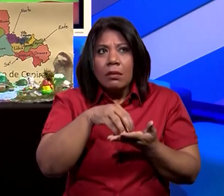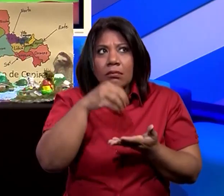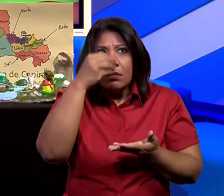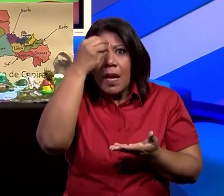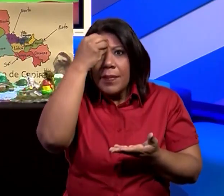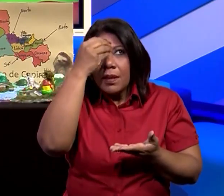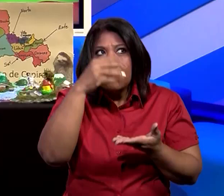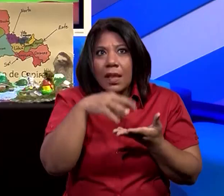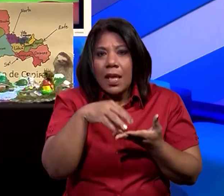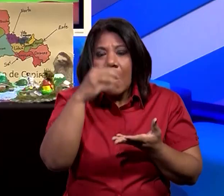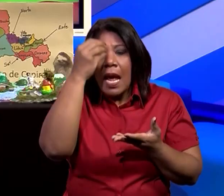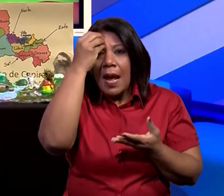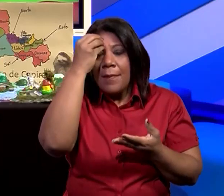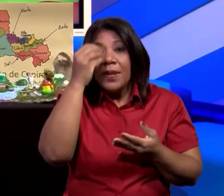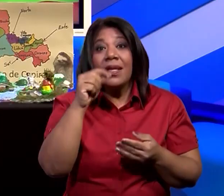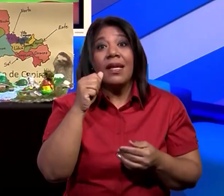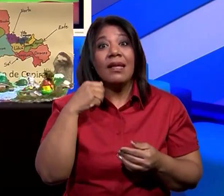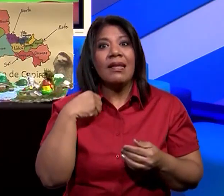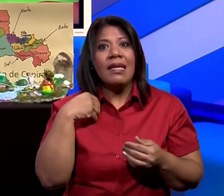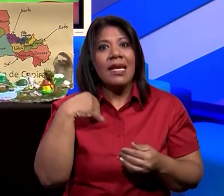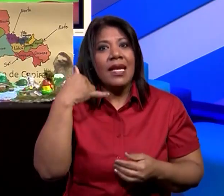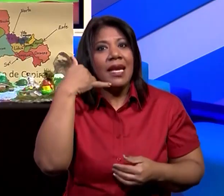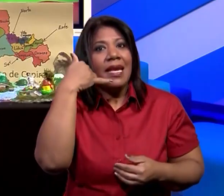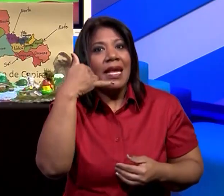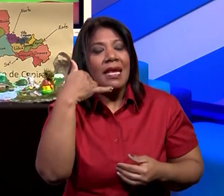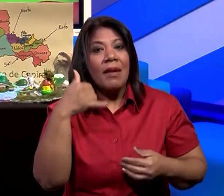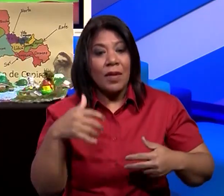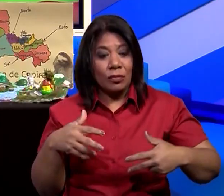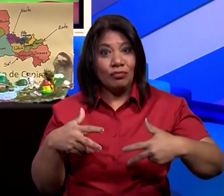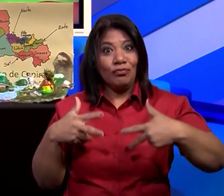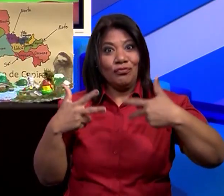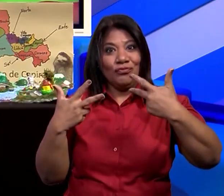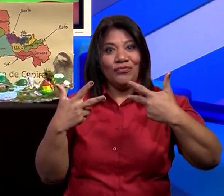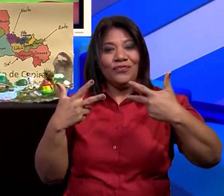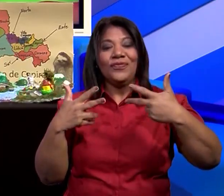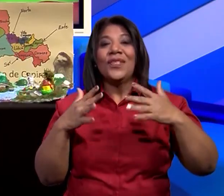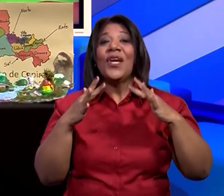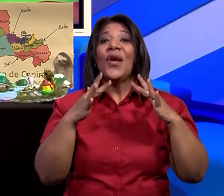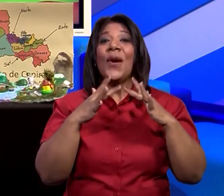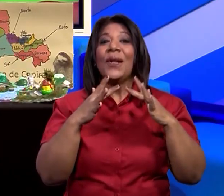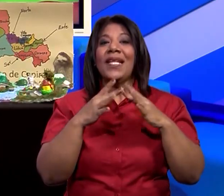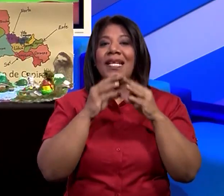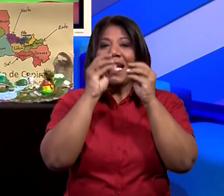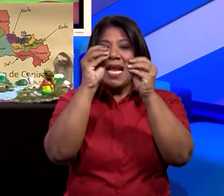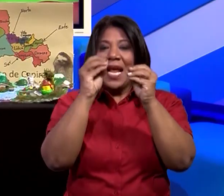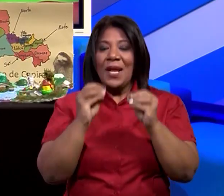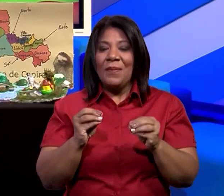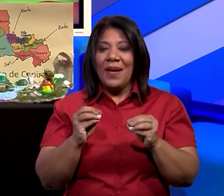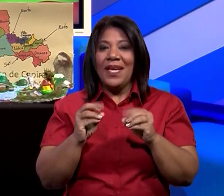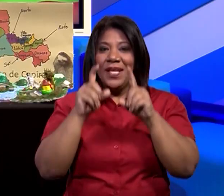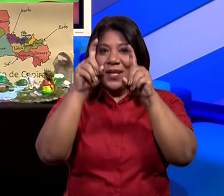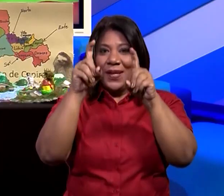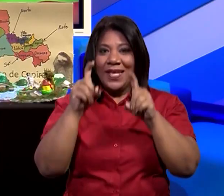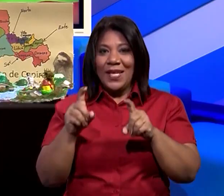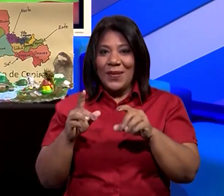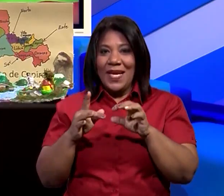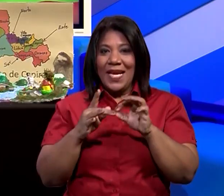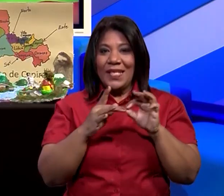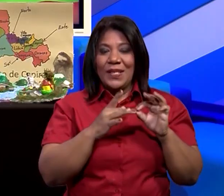ajustes con su maestro de educación especial. Bien, el ajuste de esta mañana en